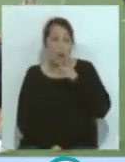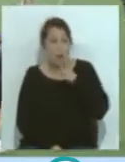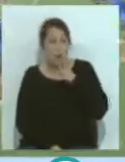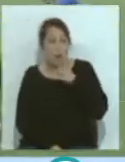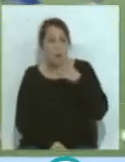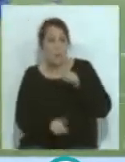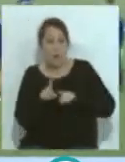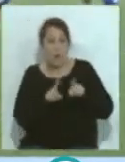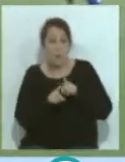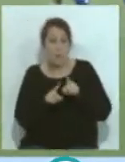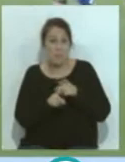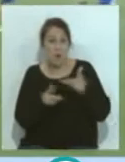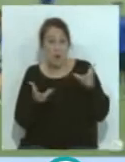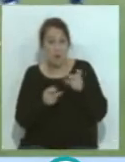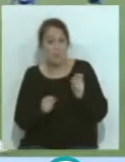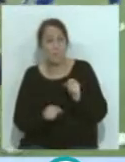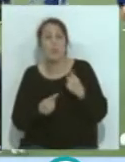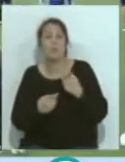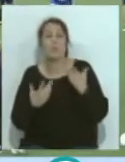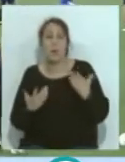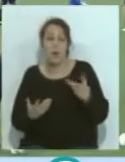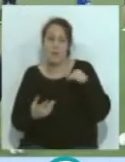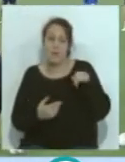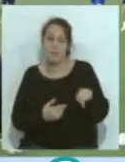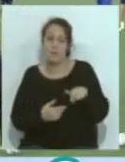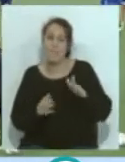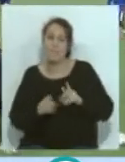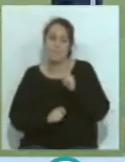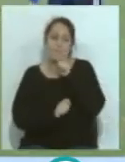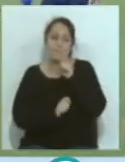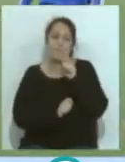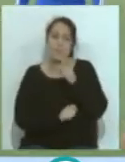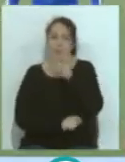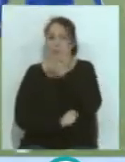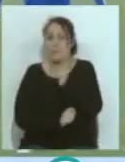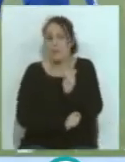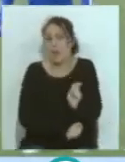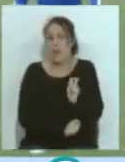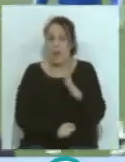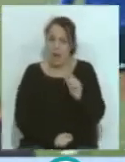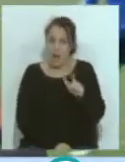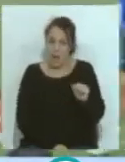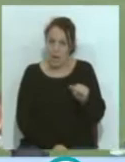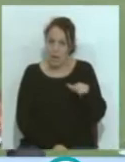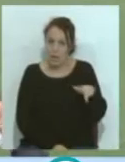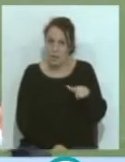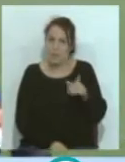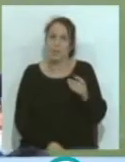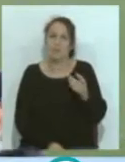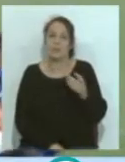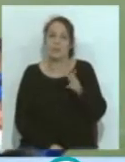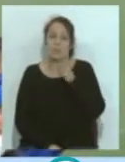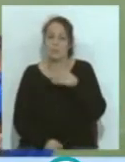importante que tiene el equipo de Álvaro Cervera es ese San Benito que se le ha colgado a Juan Cala por parte